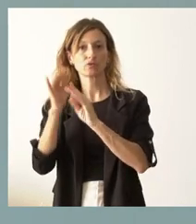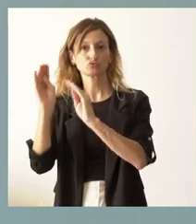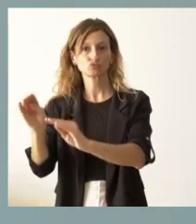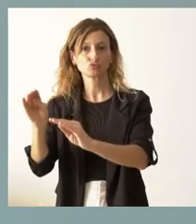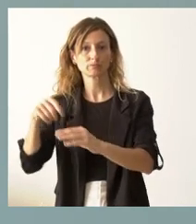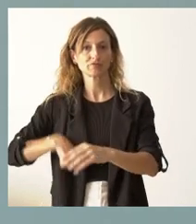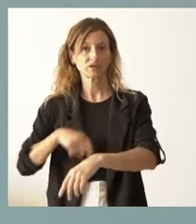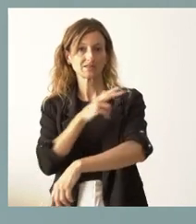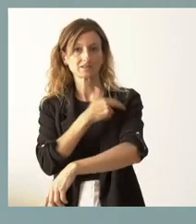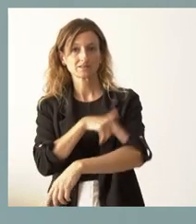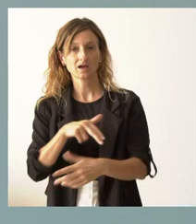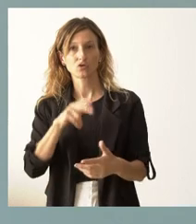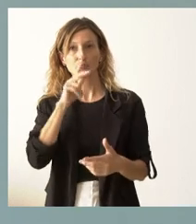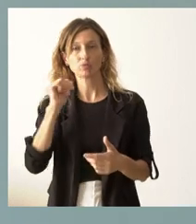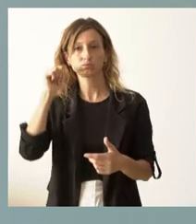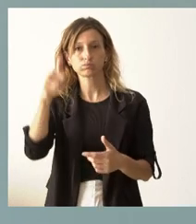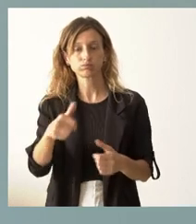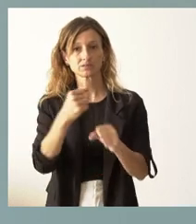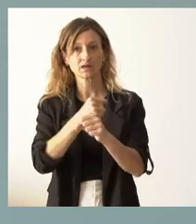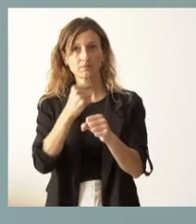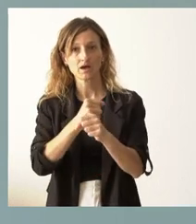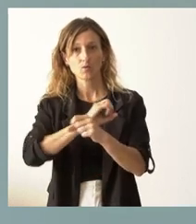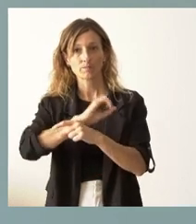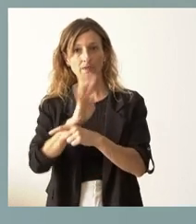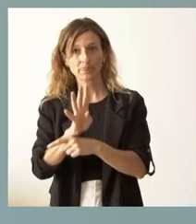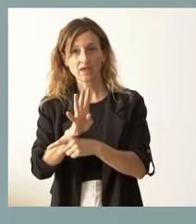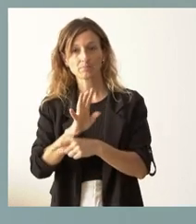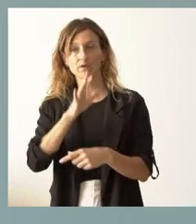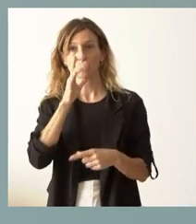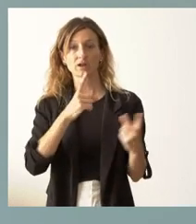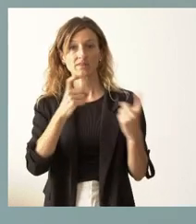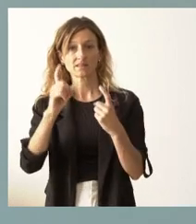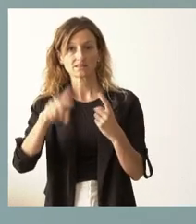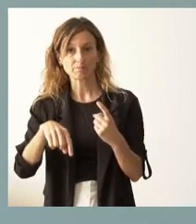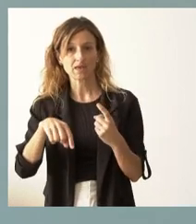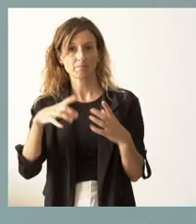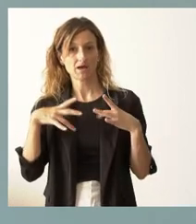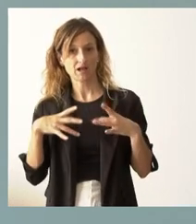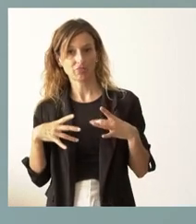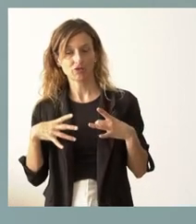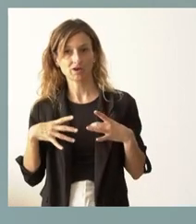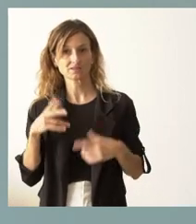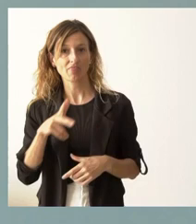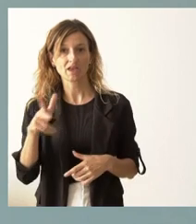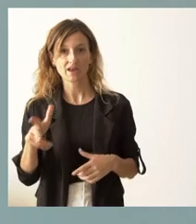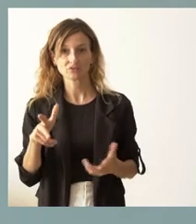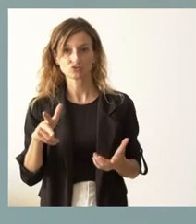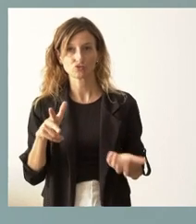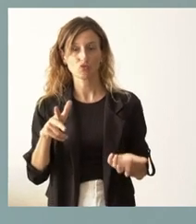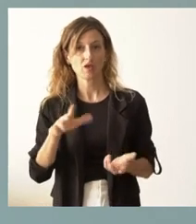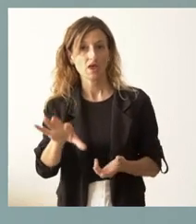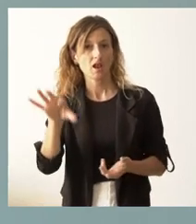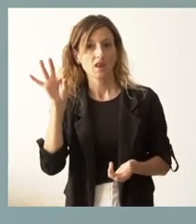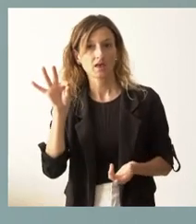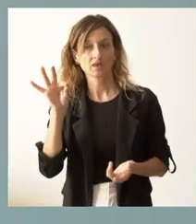profesionales sanitarios que han ejercido todo el año, que han pasado una pandemia, que necesitan también unas vacaciones y que tienen derecho a ejercerlas y a cogerlas